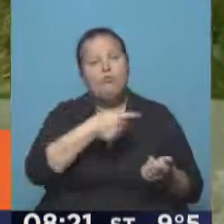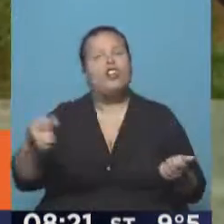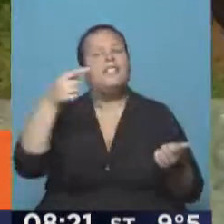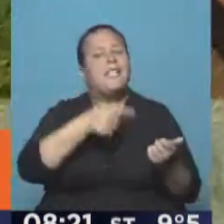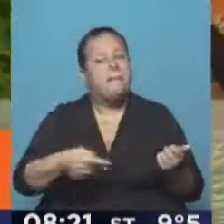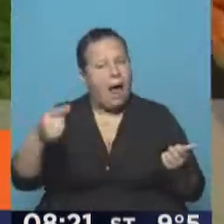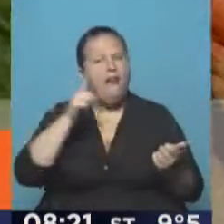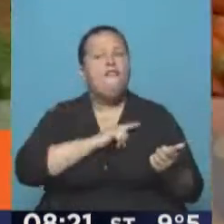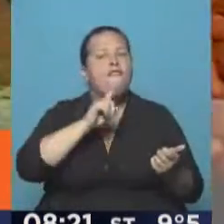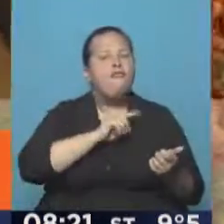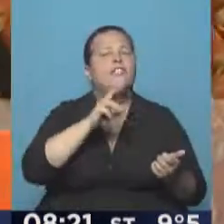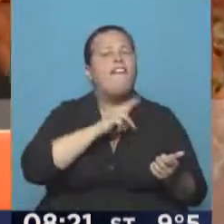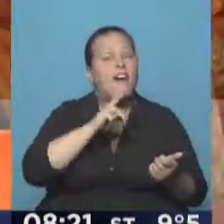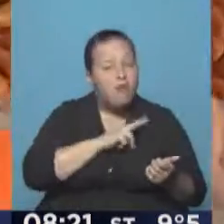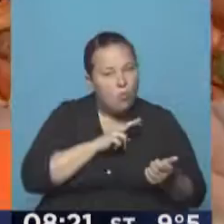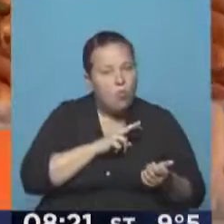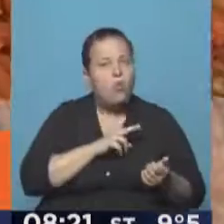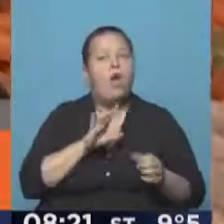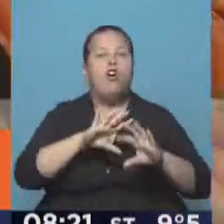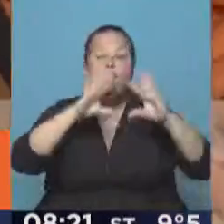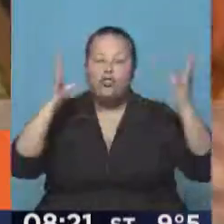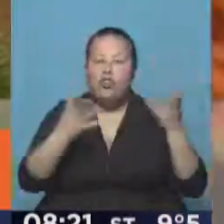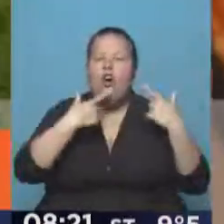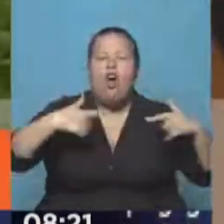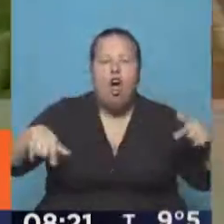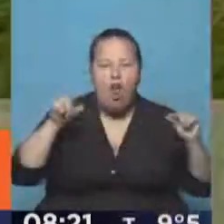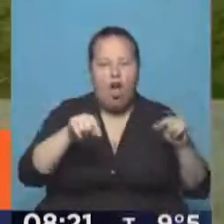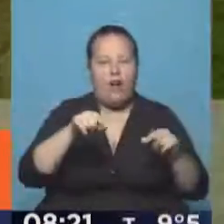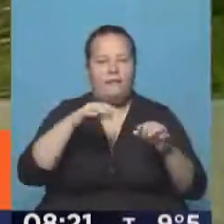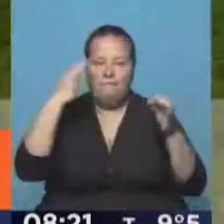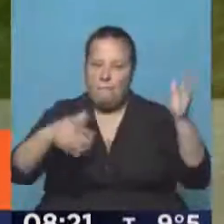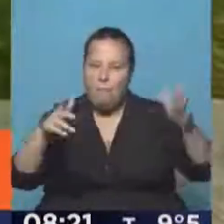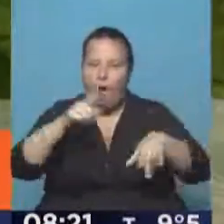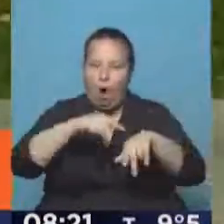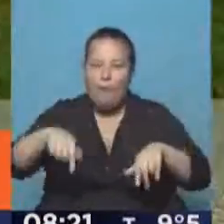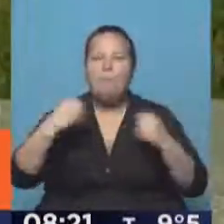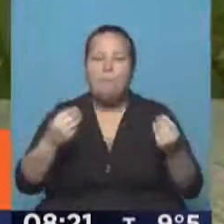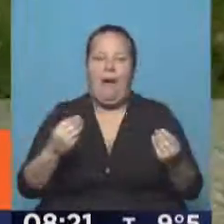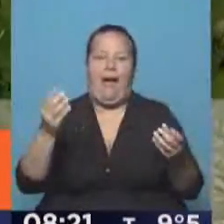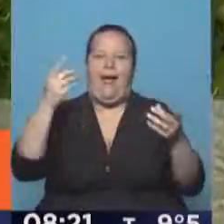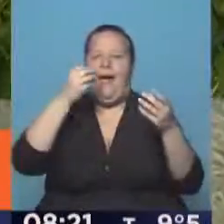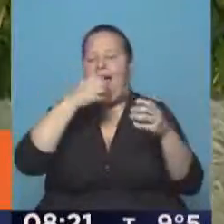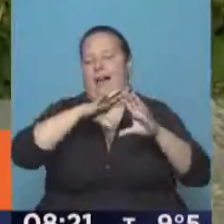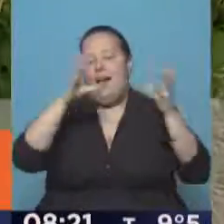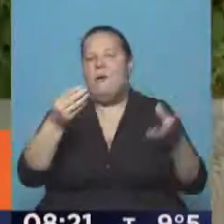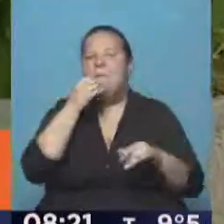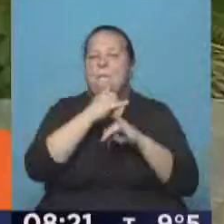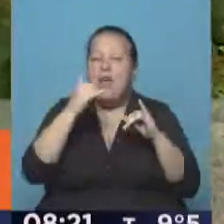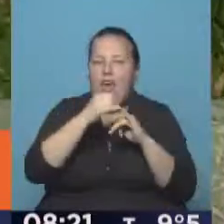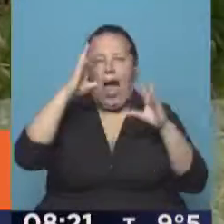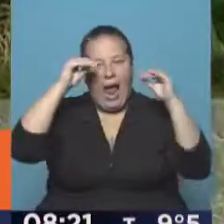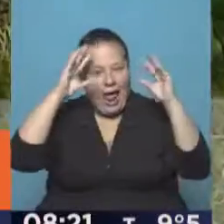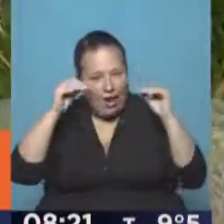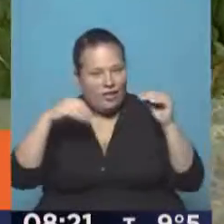de frutas y verduras y todo este color de estación para poder conformar el almuerzo y la